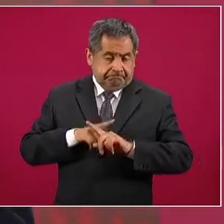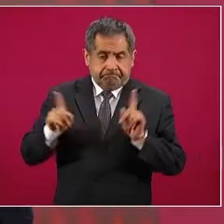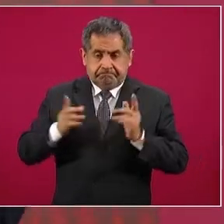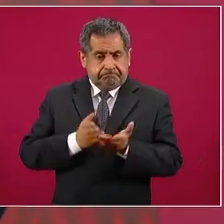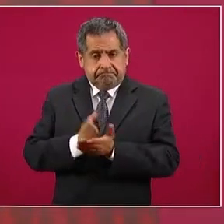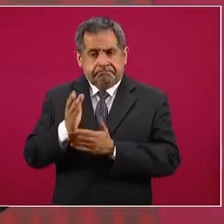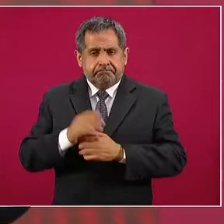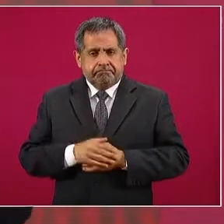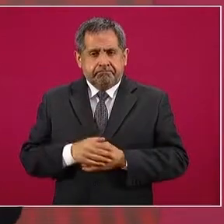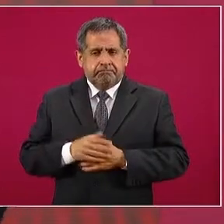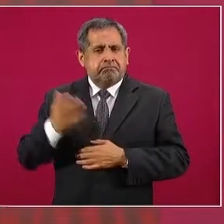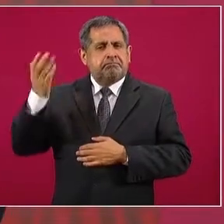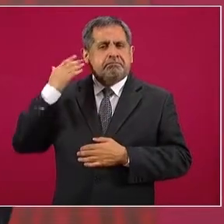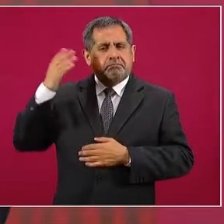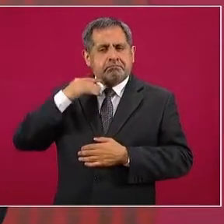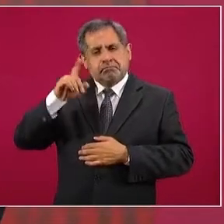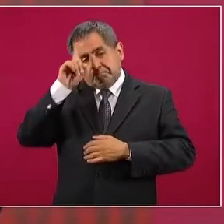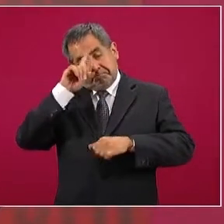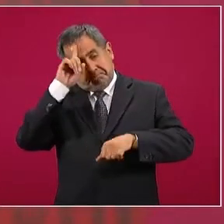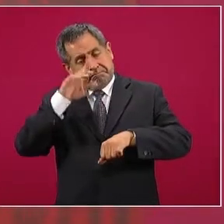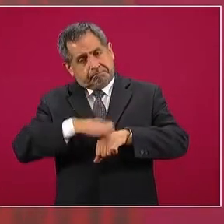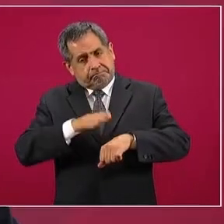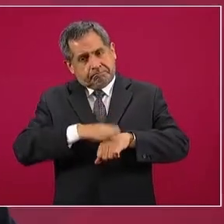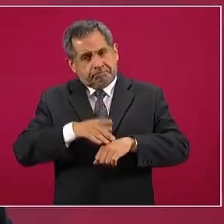¿Qué recomendaban ellos, por ejemplo,